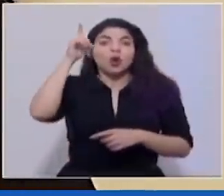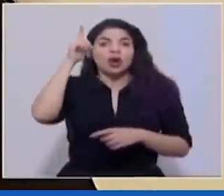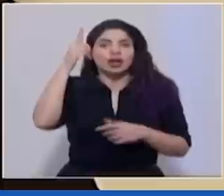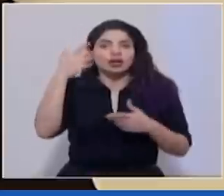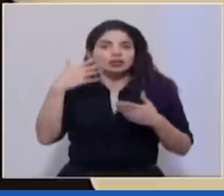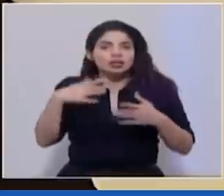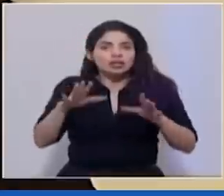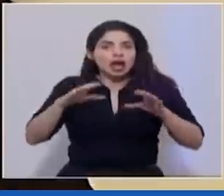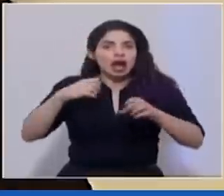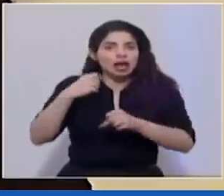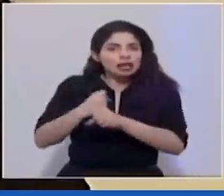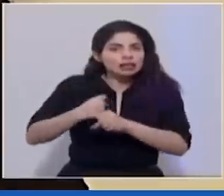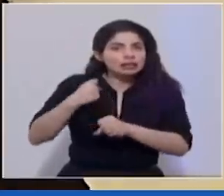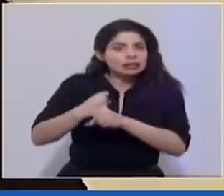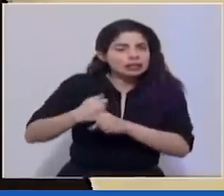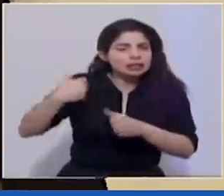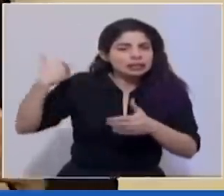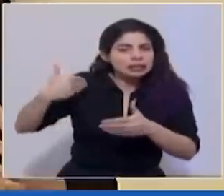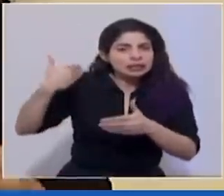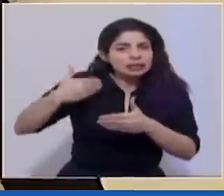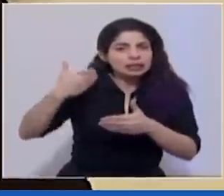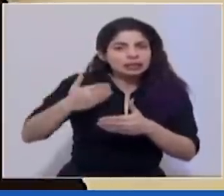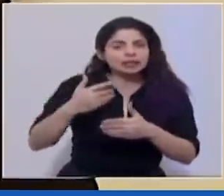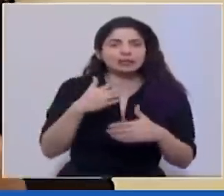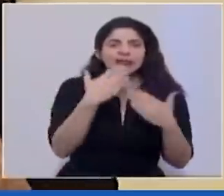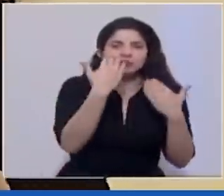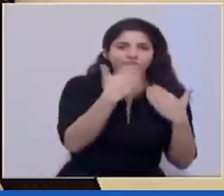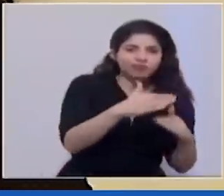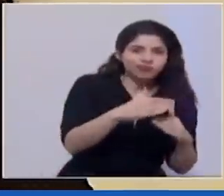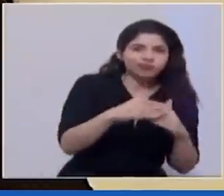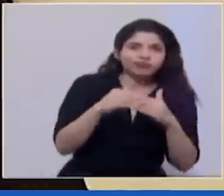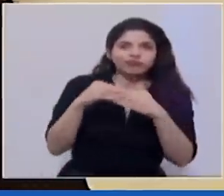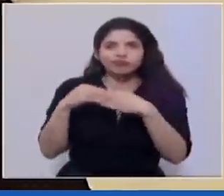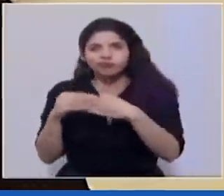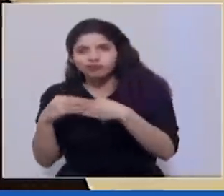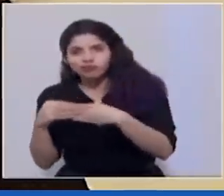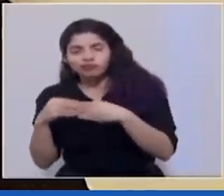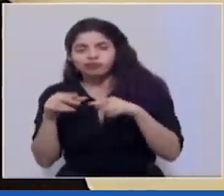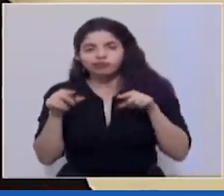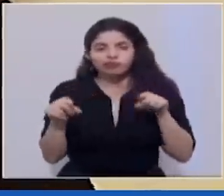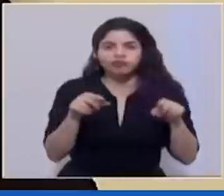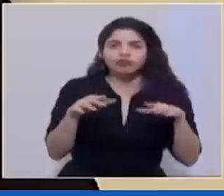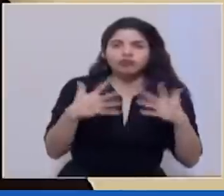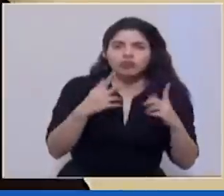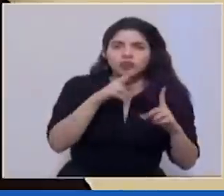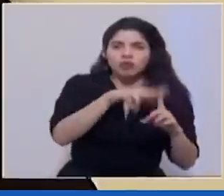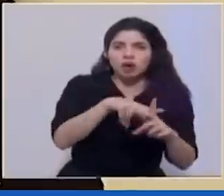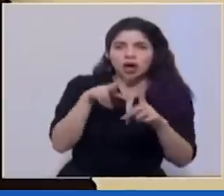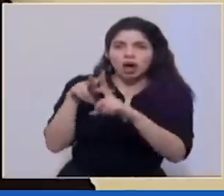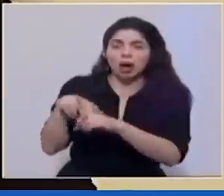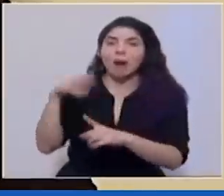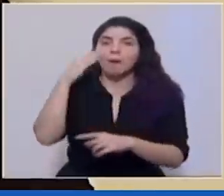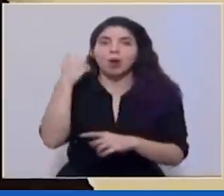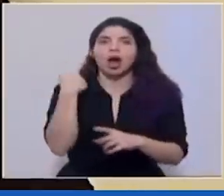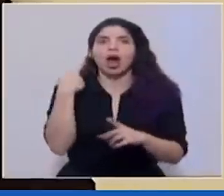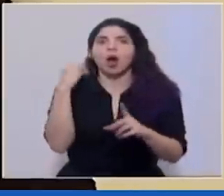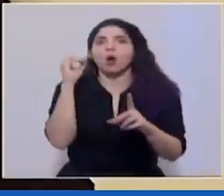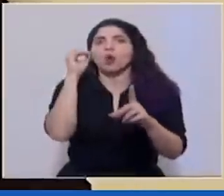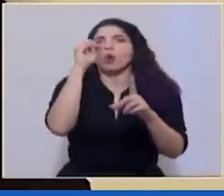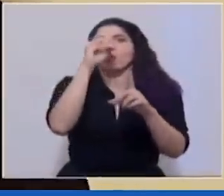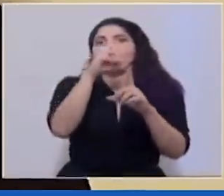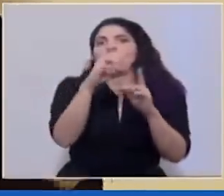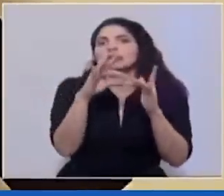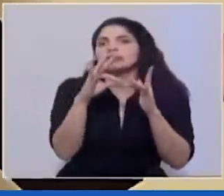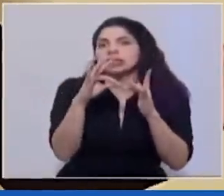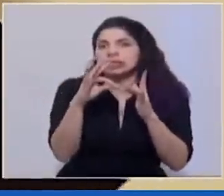que se ha venido trabajando de baile y martillo para poder lograr dos objetivos fundamentales que